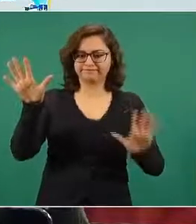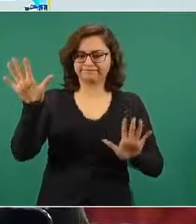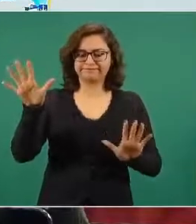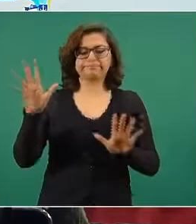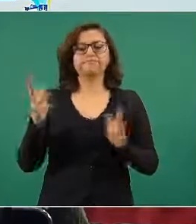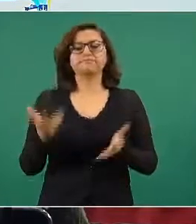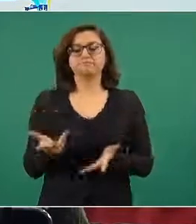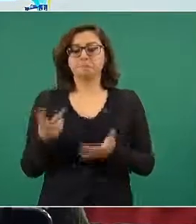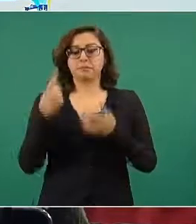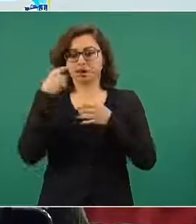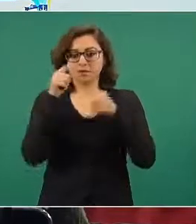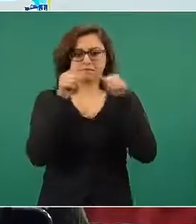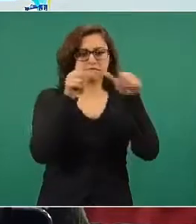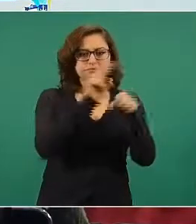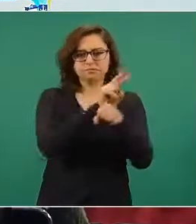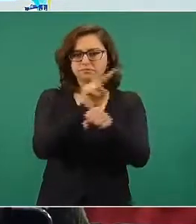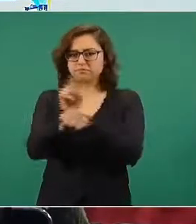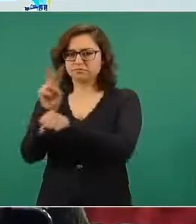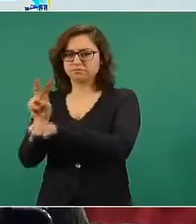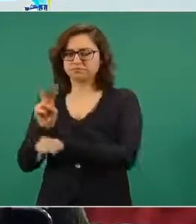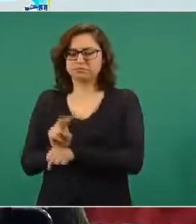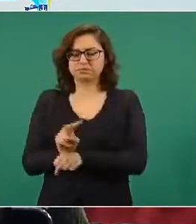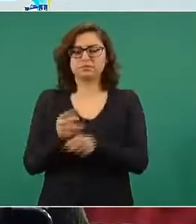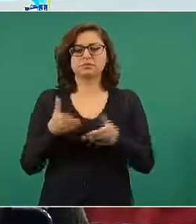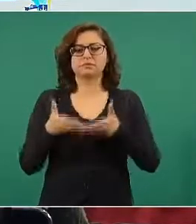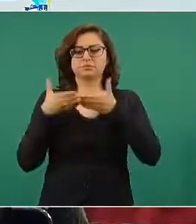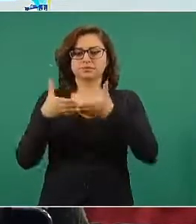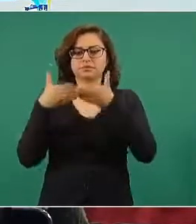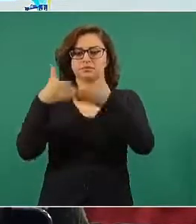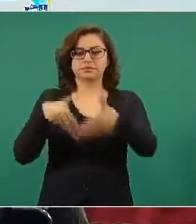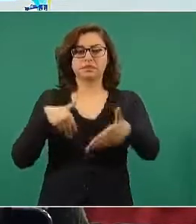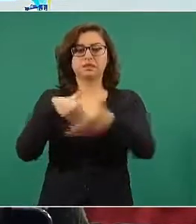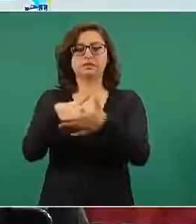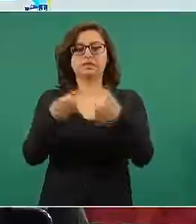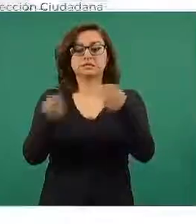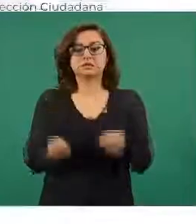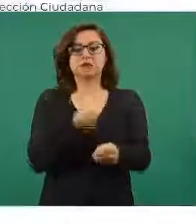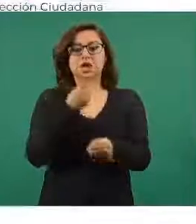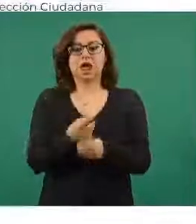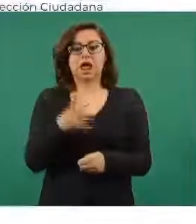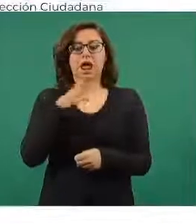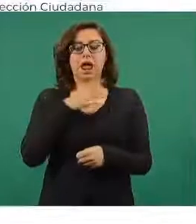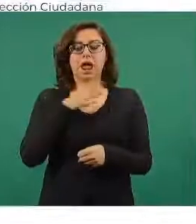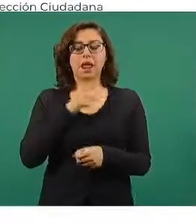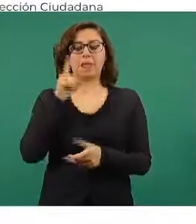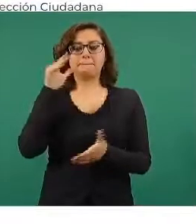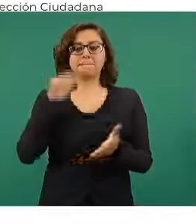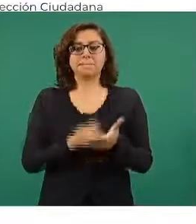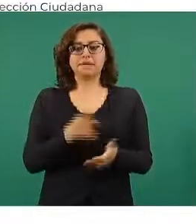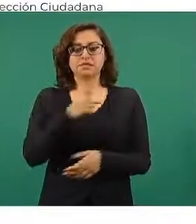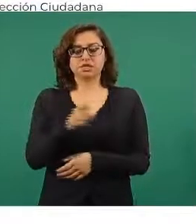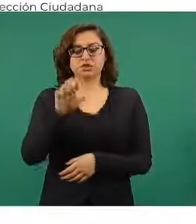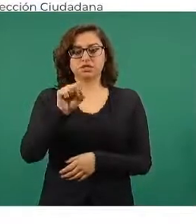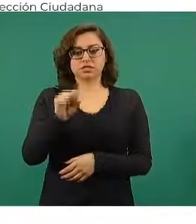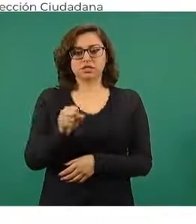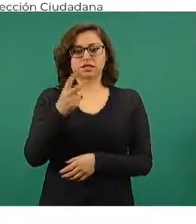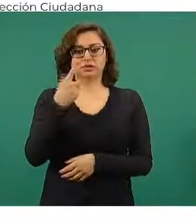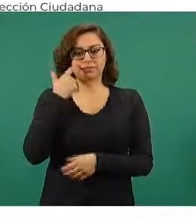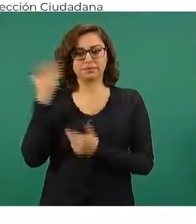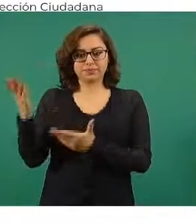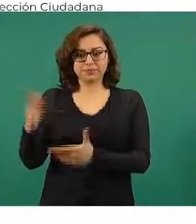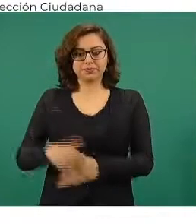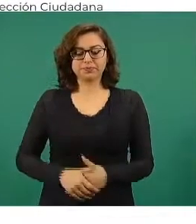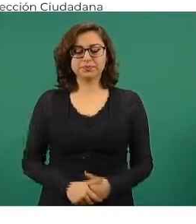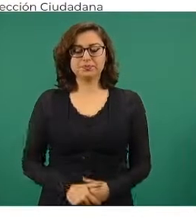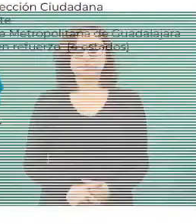la mar, en protección marítima y portuaria, la seguridad portuaria, tenemos mil 162, en operaciones de búsqueda y rescate